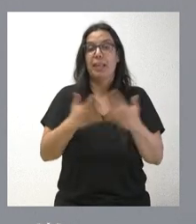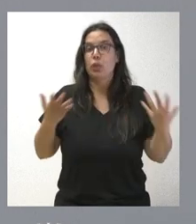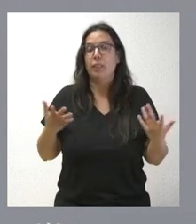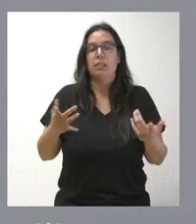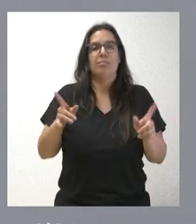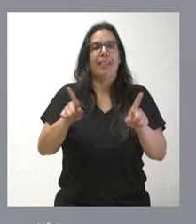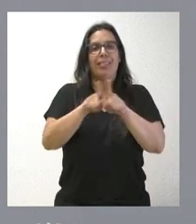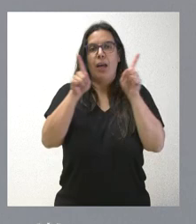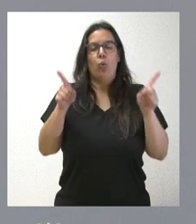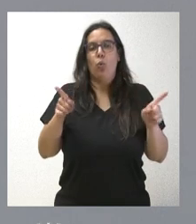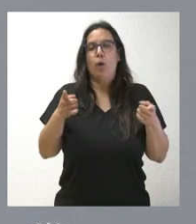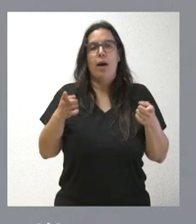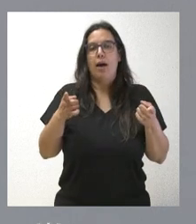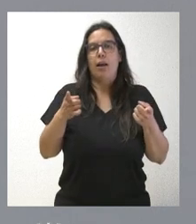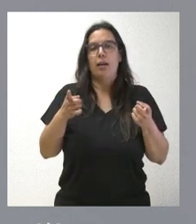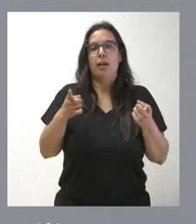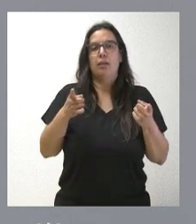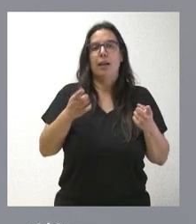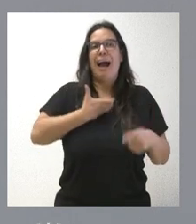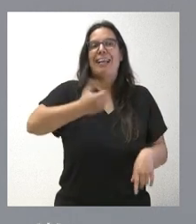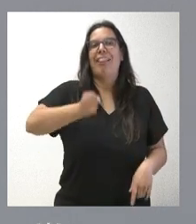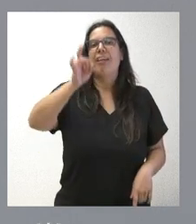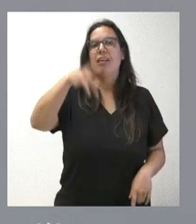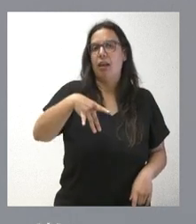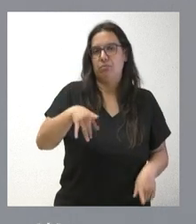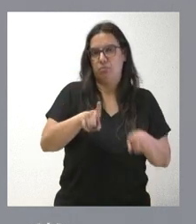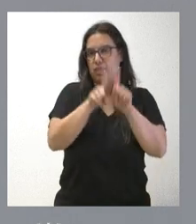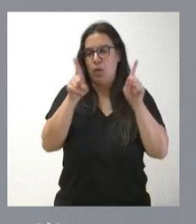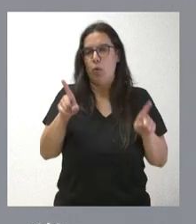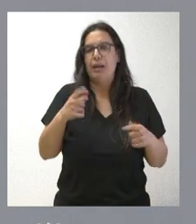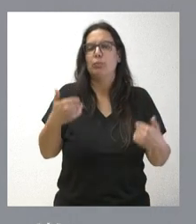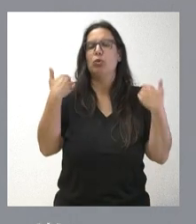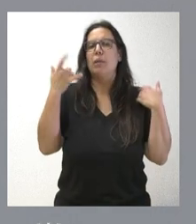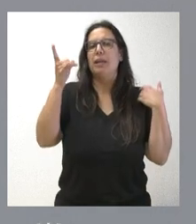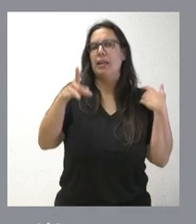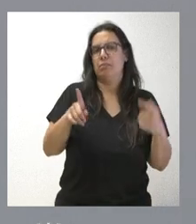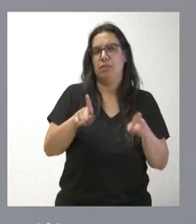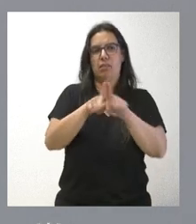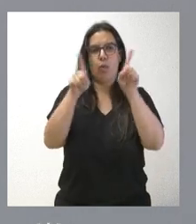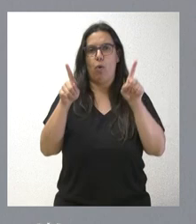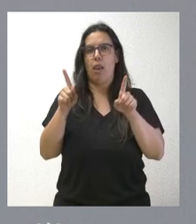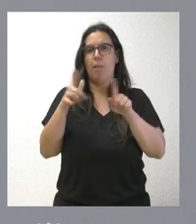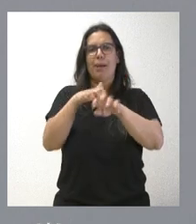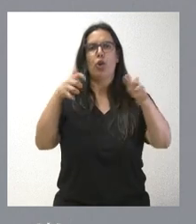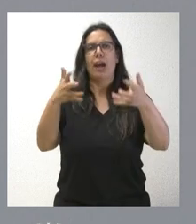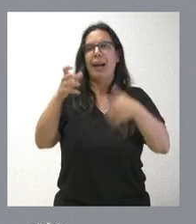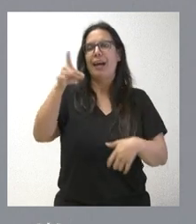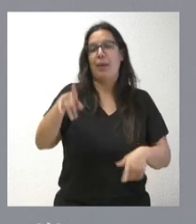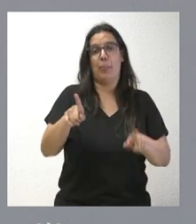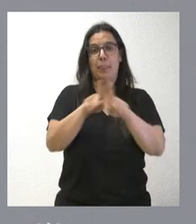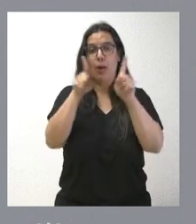sea quien esté al frente del Ayuntamiento y sea quien sea que tenga esa responsabilidad y se la otorguen los ciudadanos, será el que